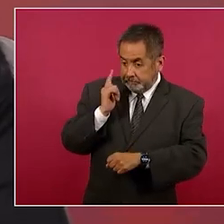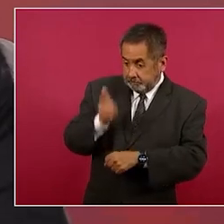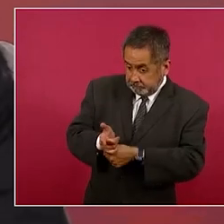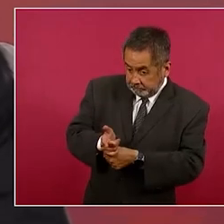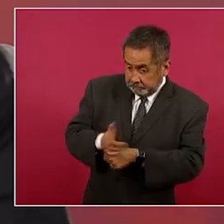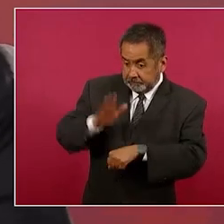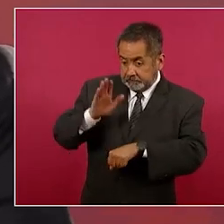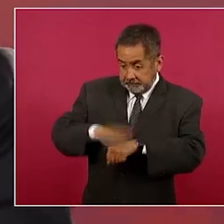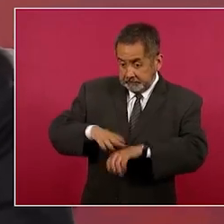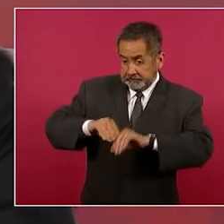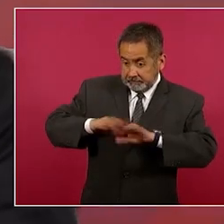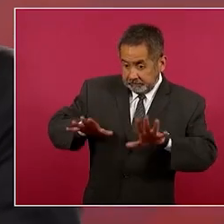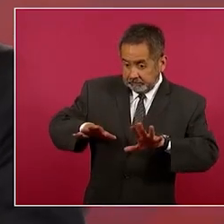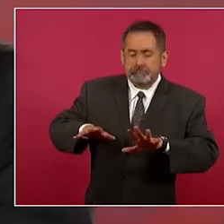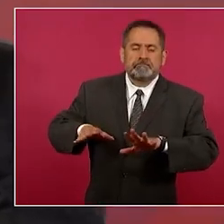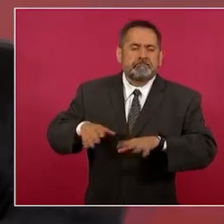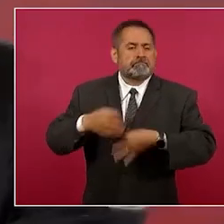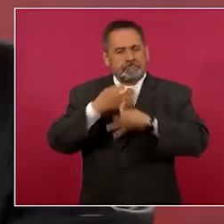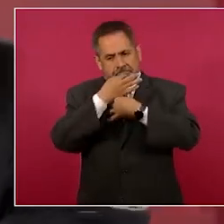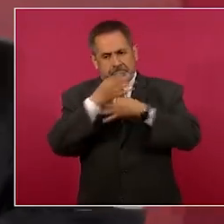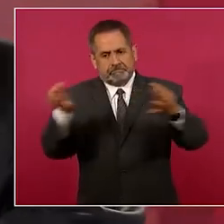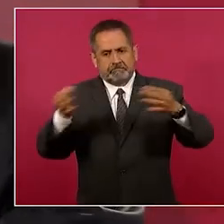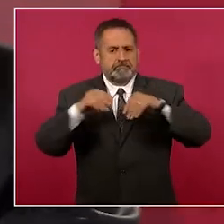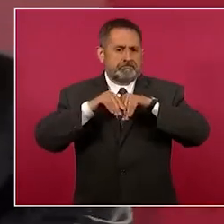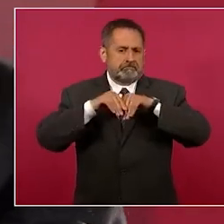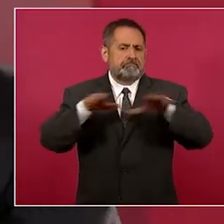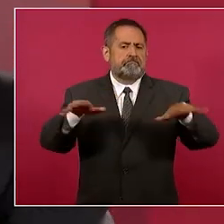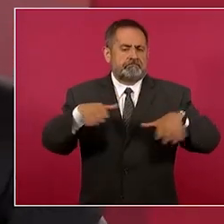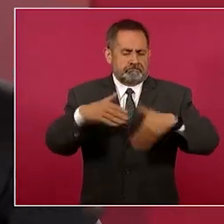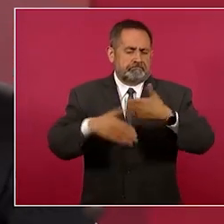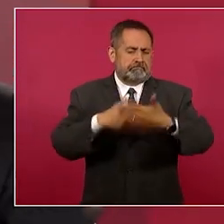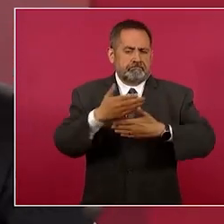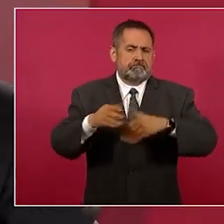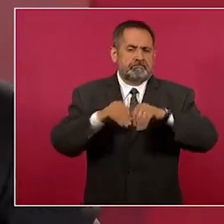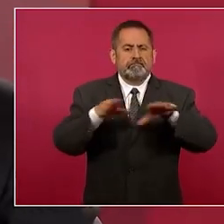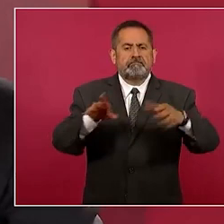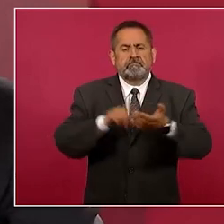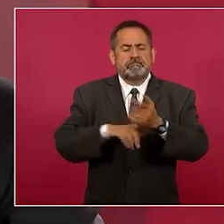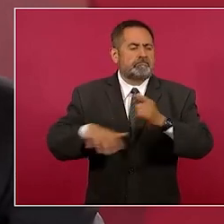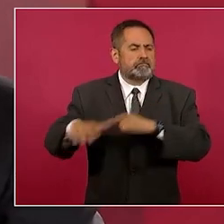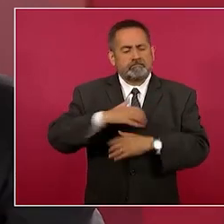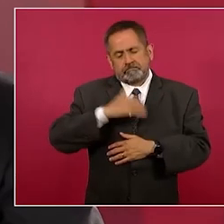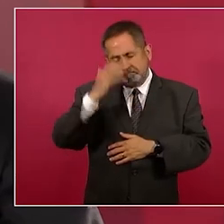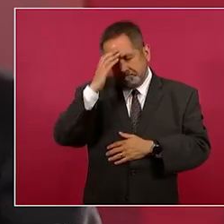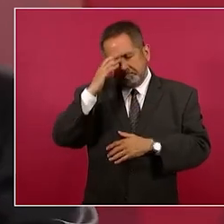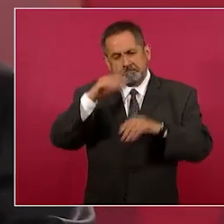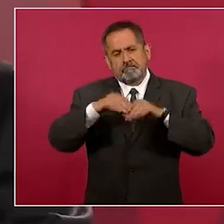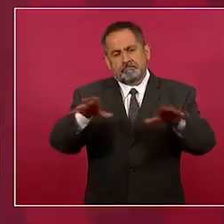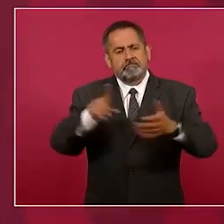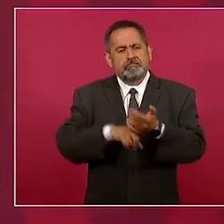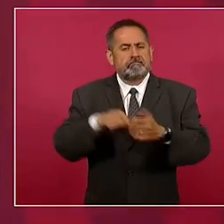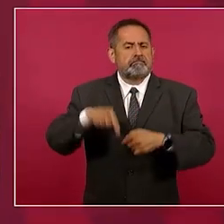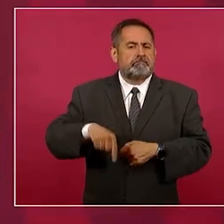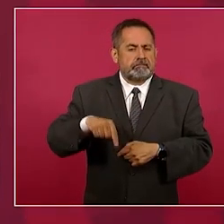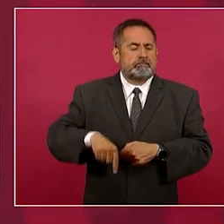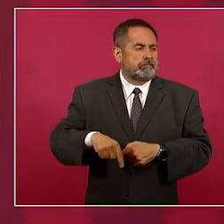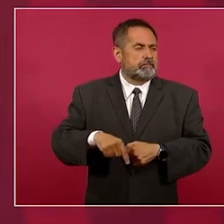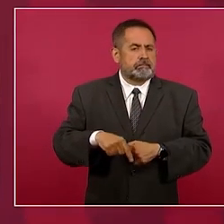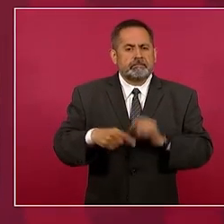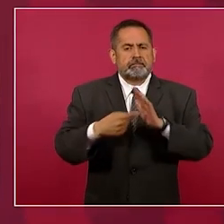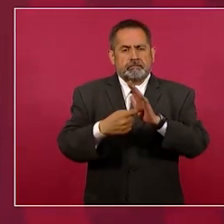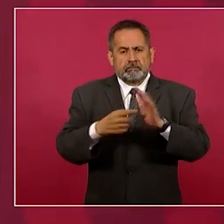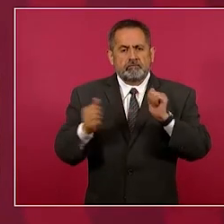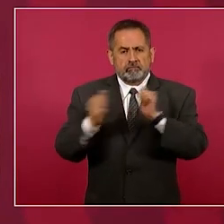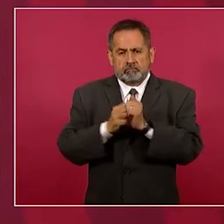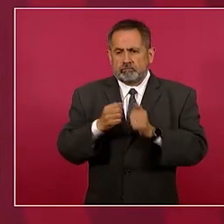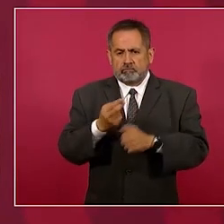información se va a dar a conocer aquí con